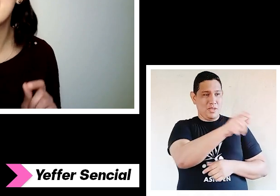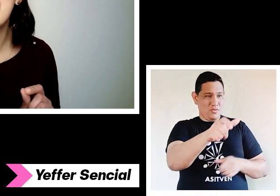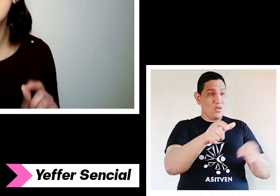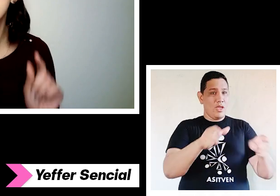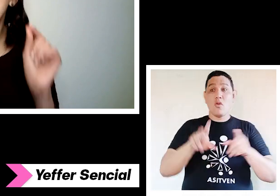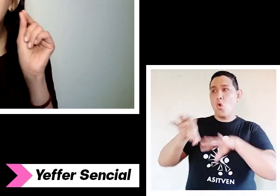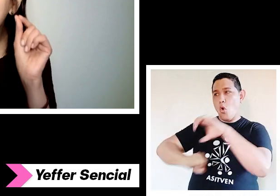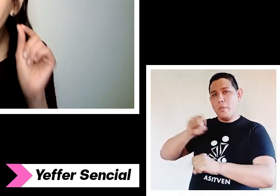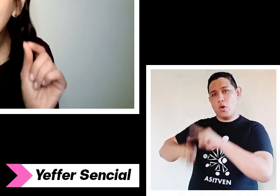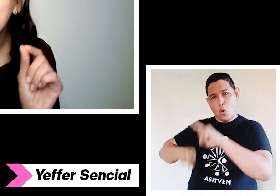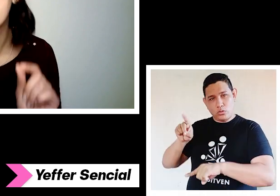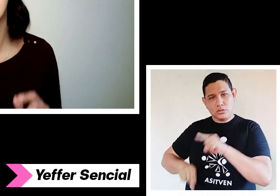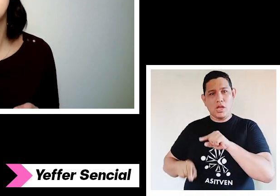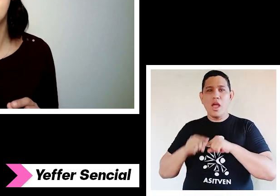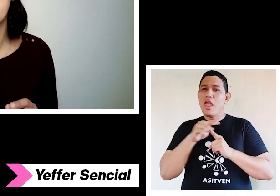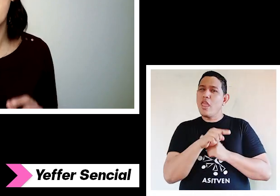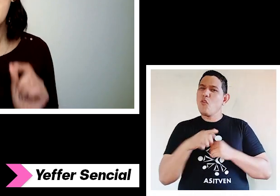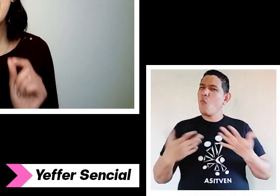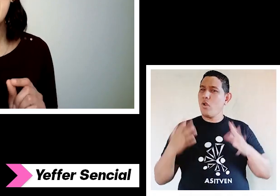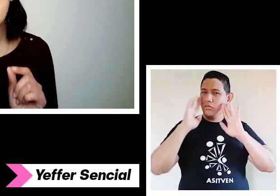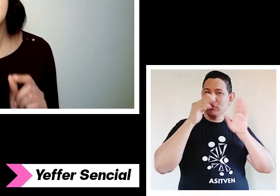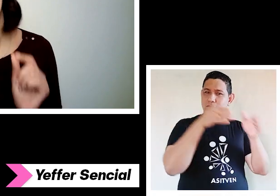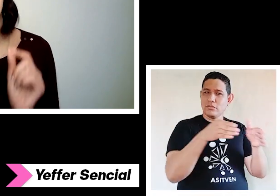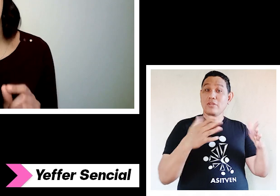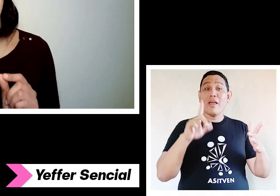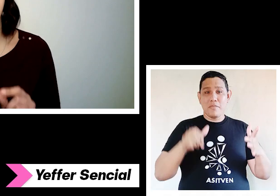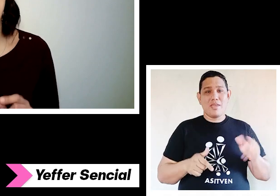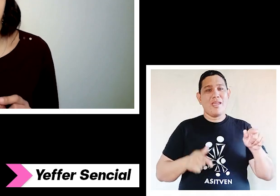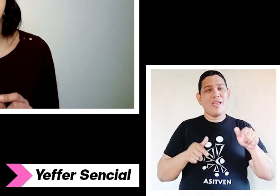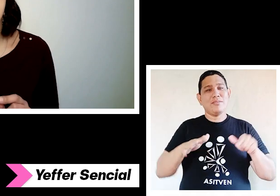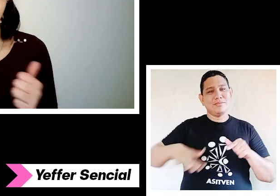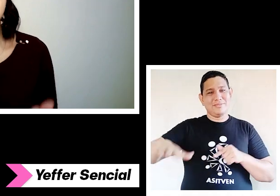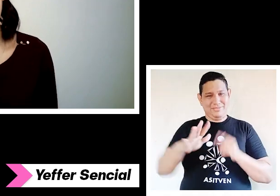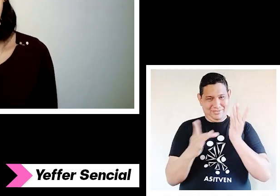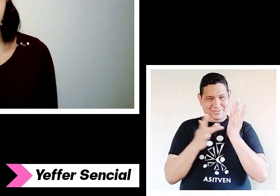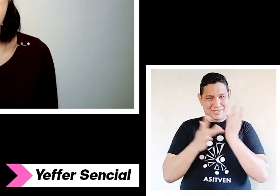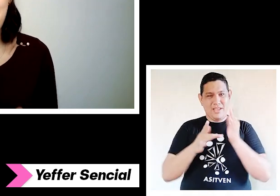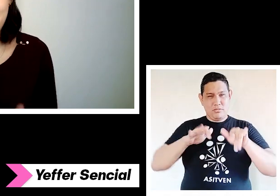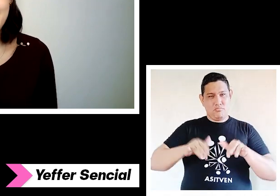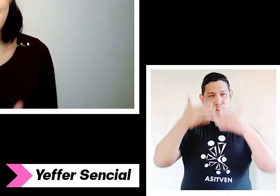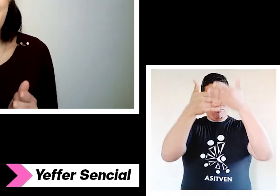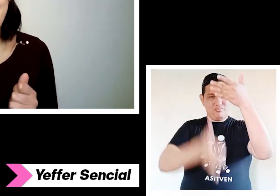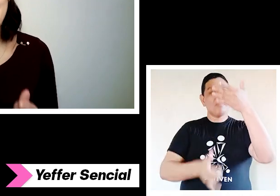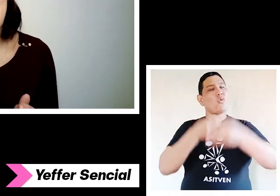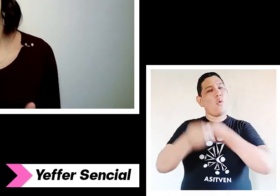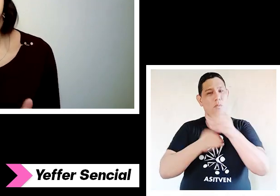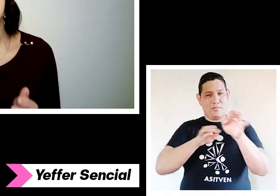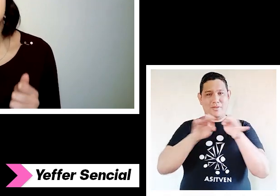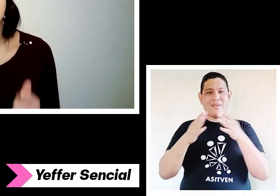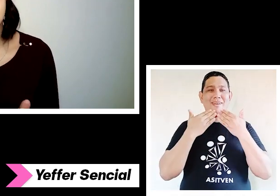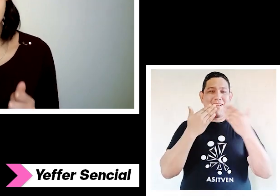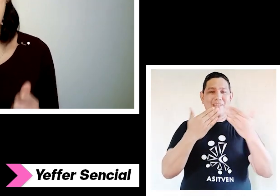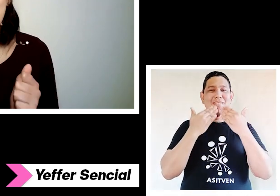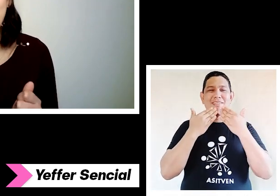solamente la atención al cliente, sino que vamos a ir un poquito más específico que tiene que ver en los entornos digitales. En esta oportunidad, además, quiero agradecer